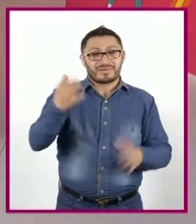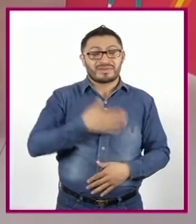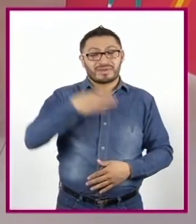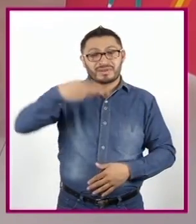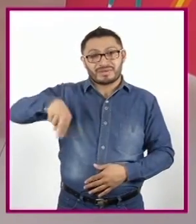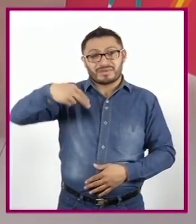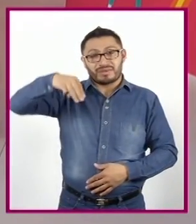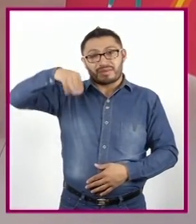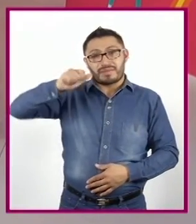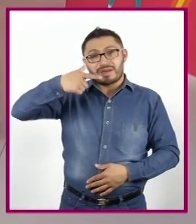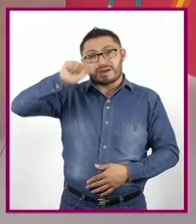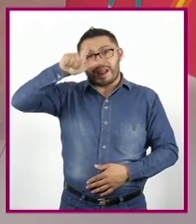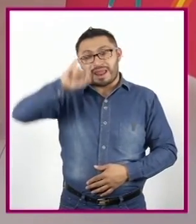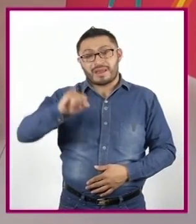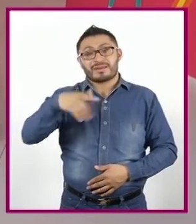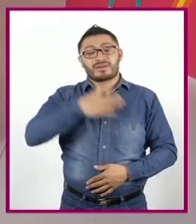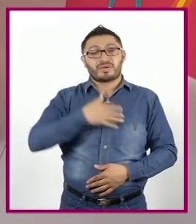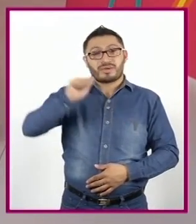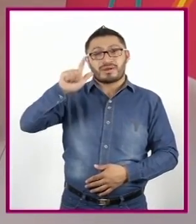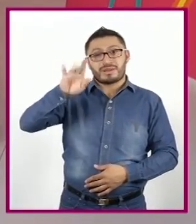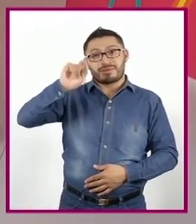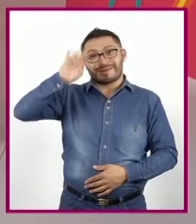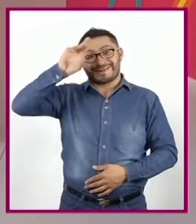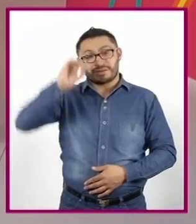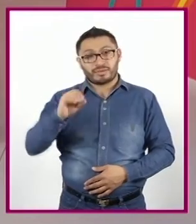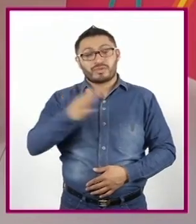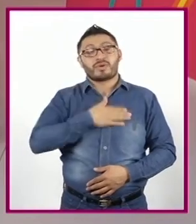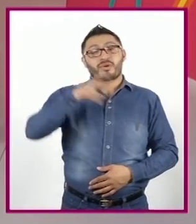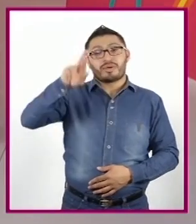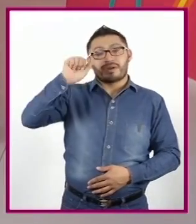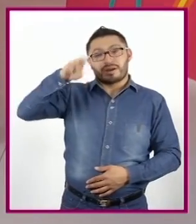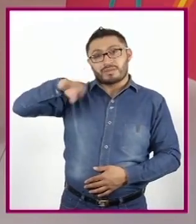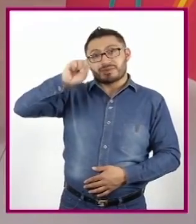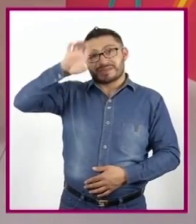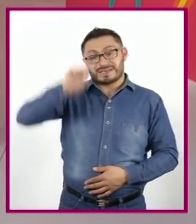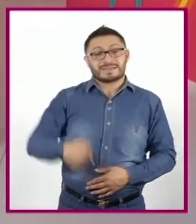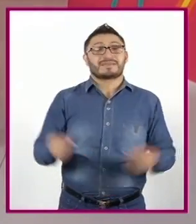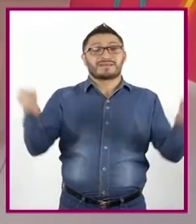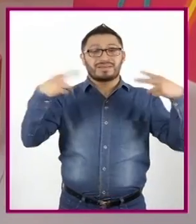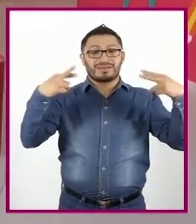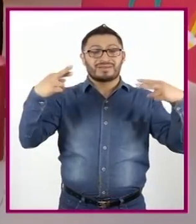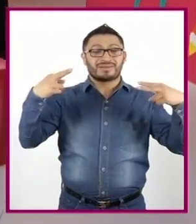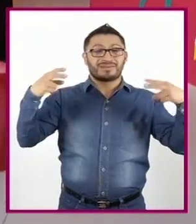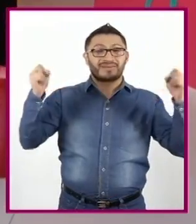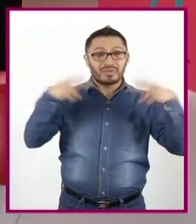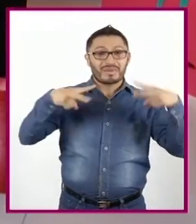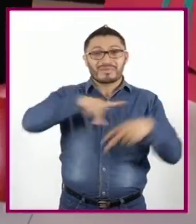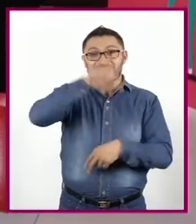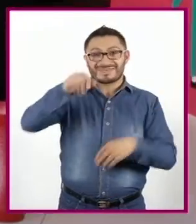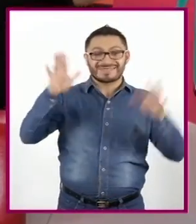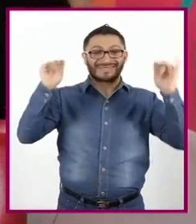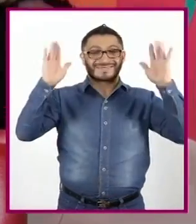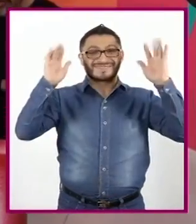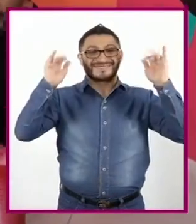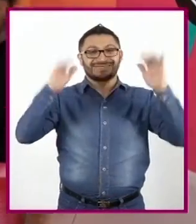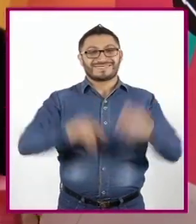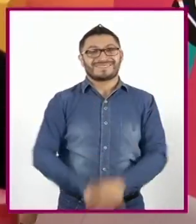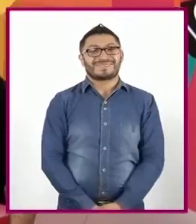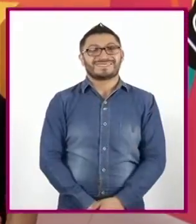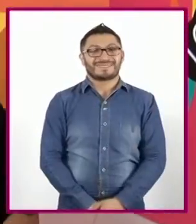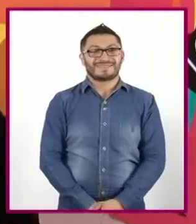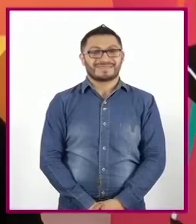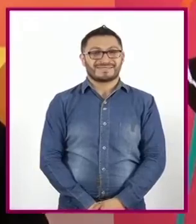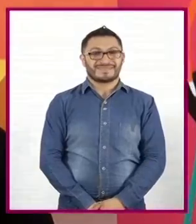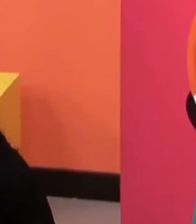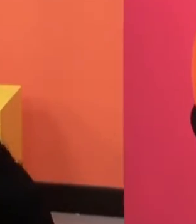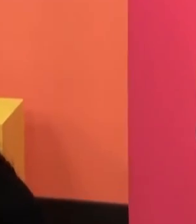Yo soy Alberto Yo Ramsés Hasta pronto Hasta pronto Hasta pronto